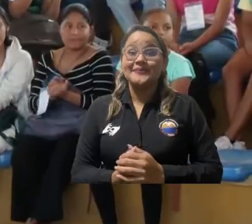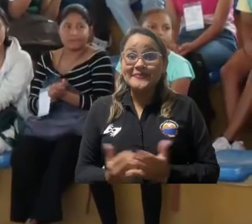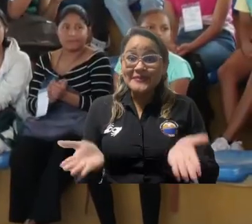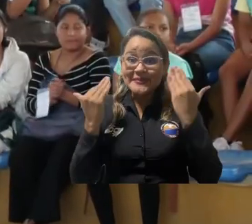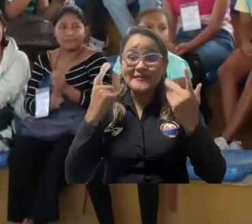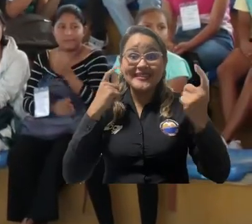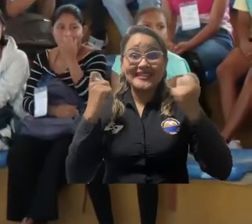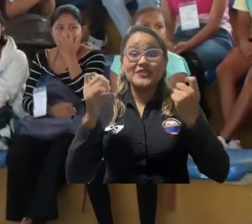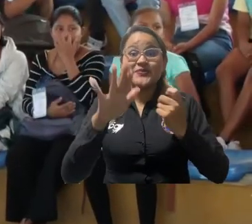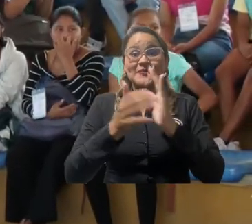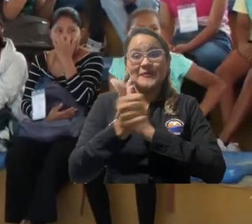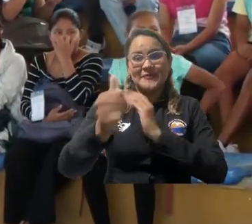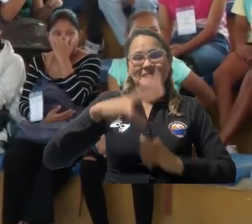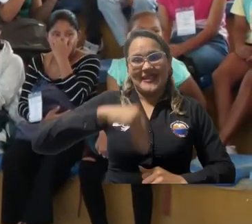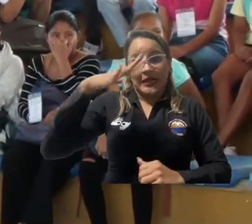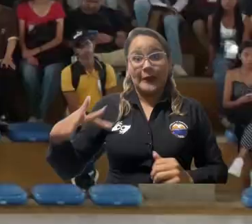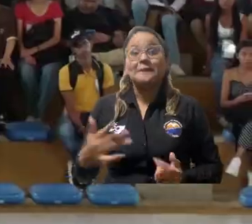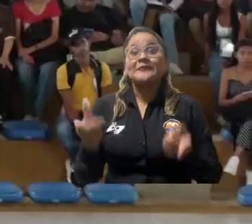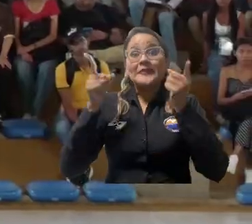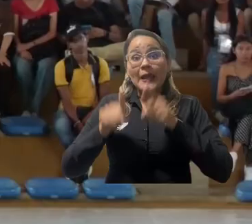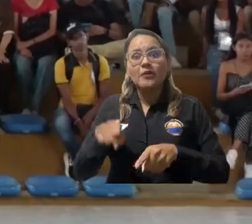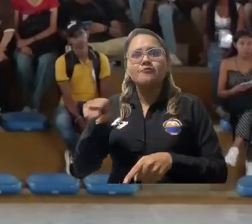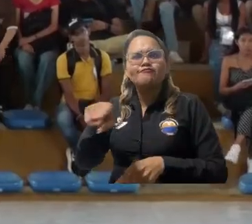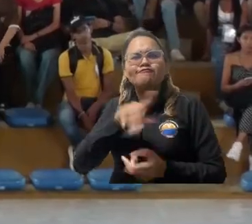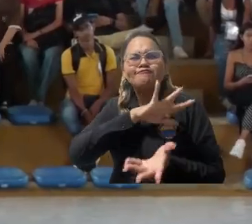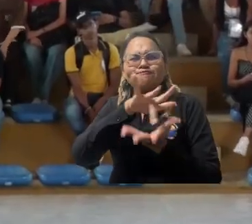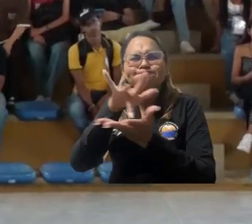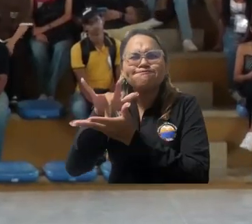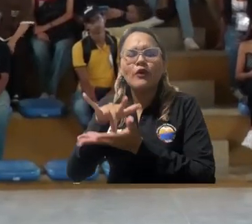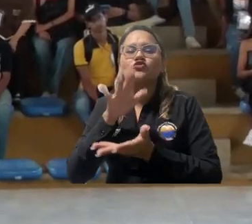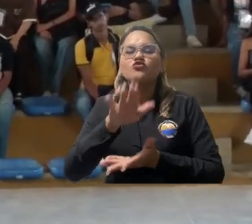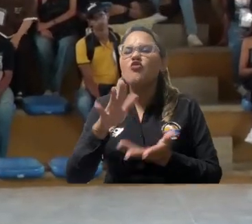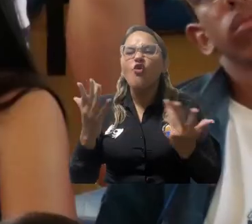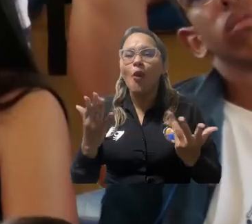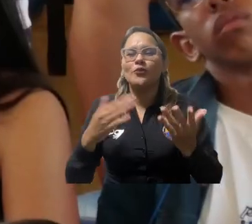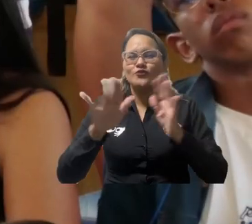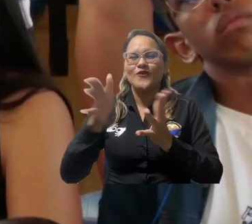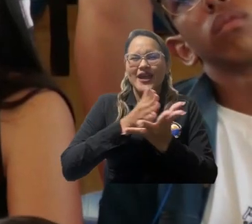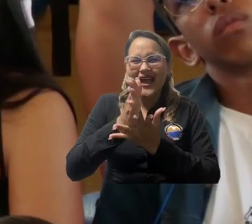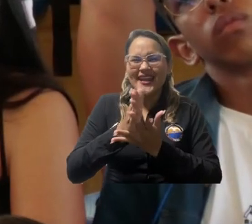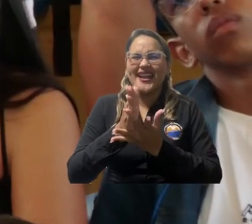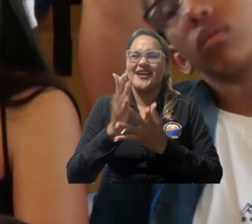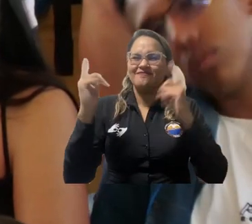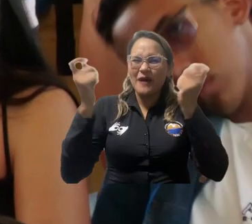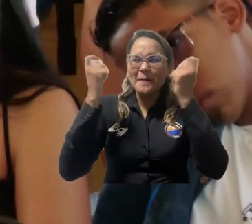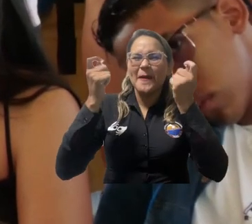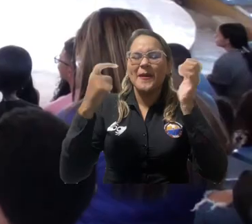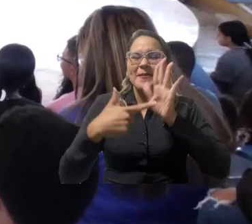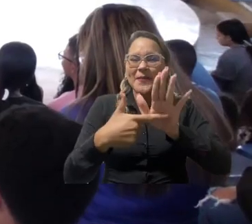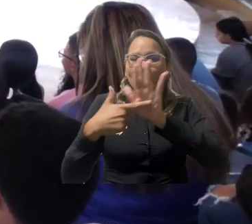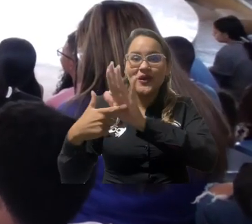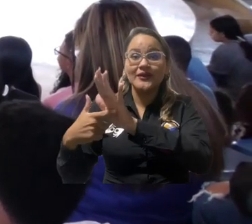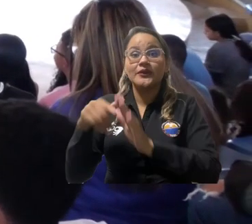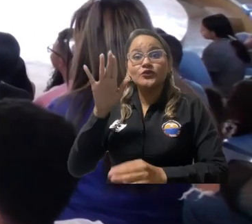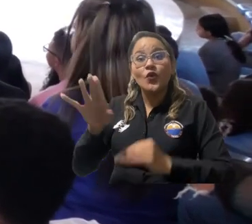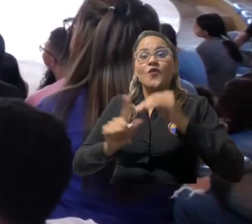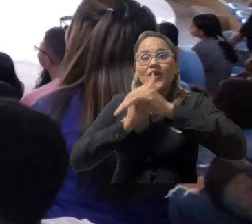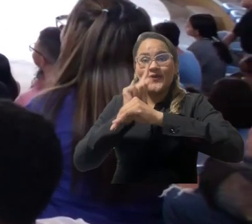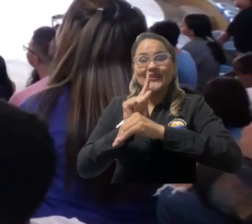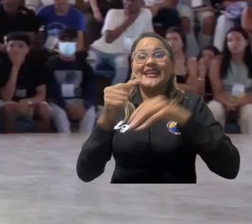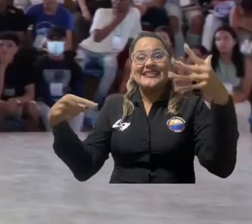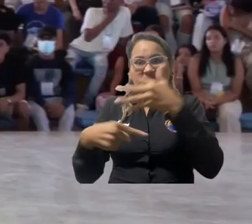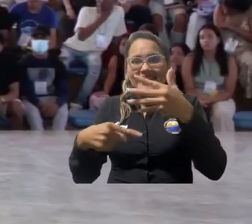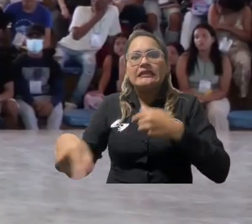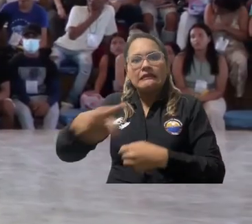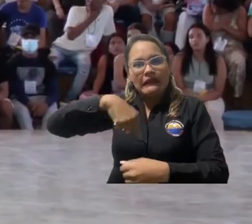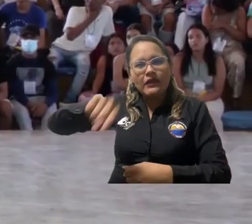gracias a una estrategia como Talento Magdalena. Los aspirantes también participaron de la Feria Universitaria, un espacio en el que los decanos de las